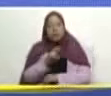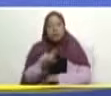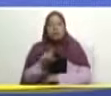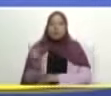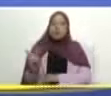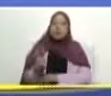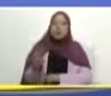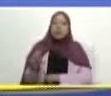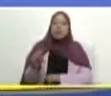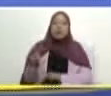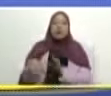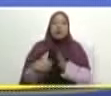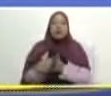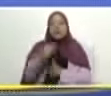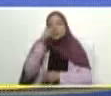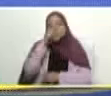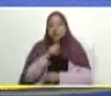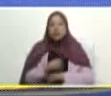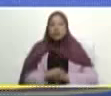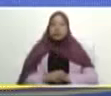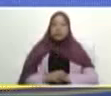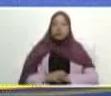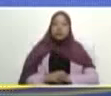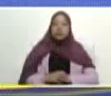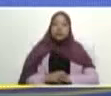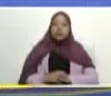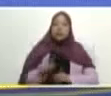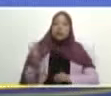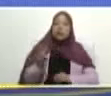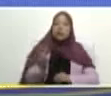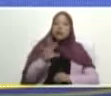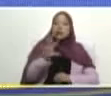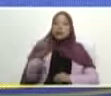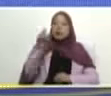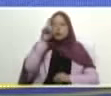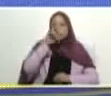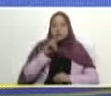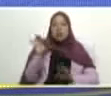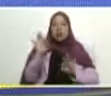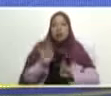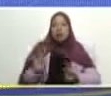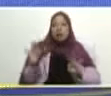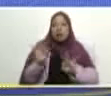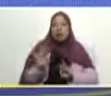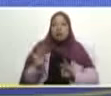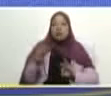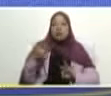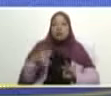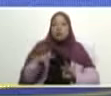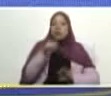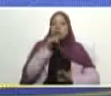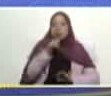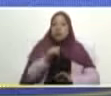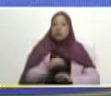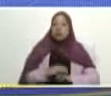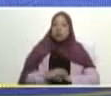es la Venezuela de hace 20 años ni siquiera la Venezuela de hace 5 años ni siquiera ni siquiera y tal vez